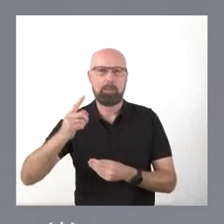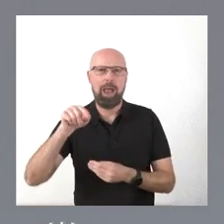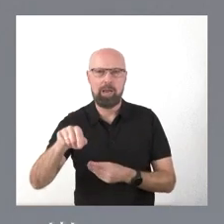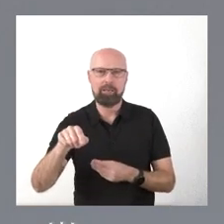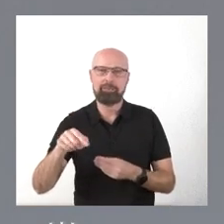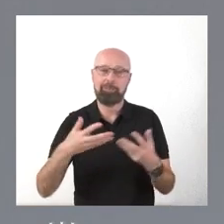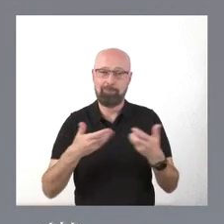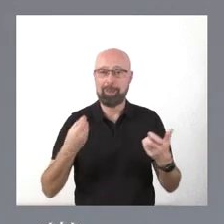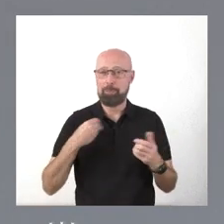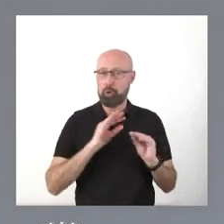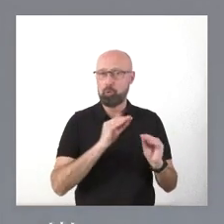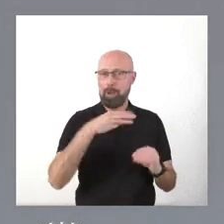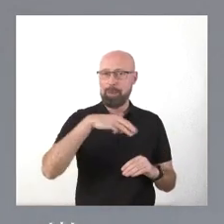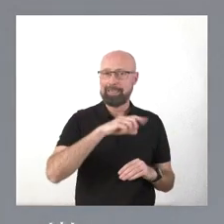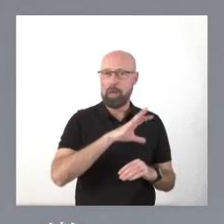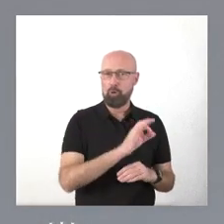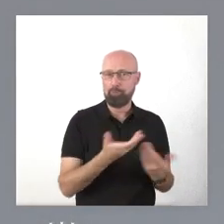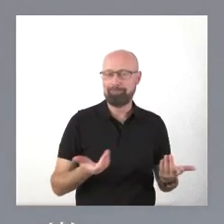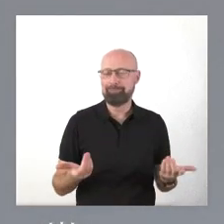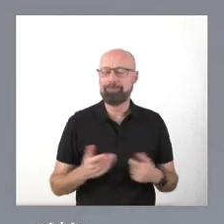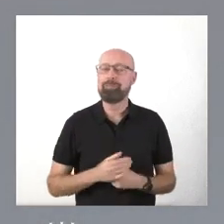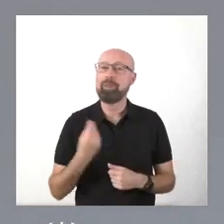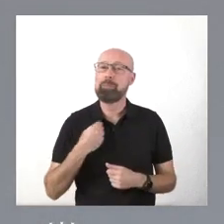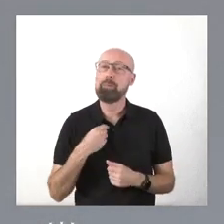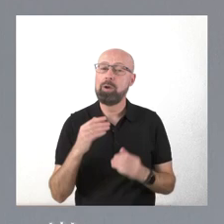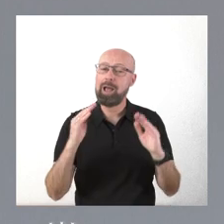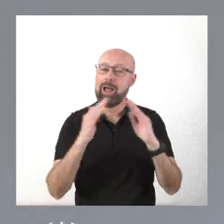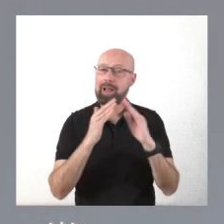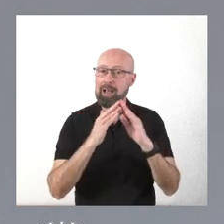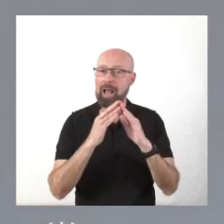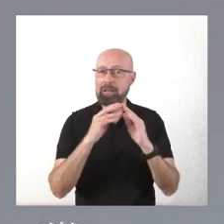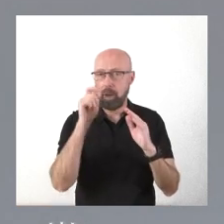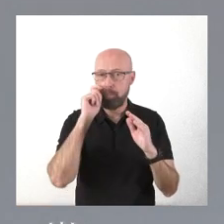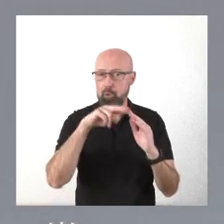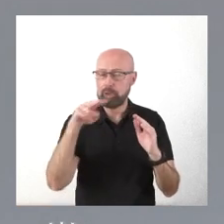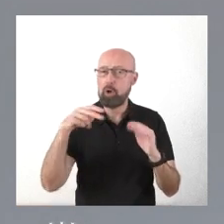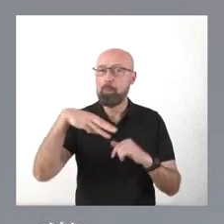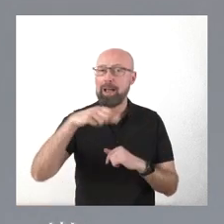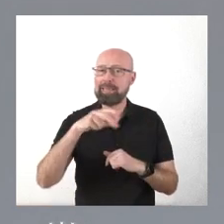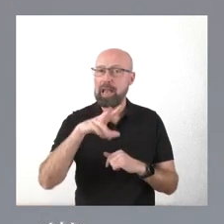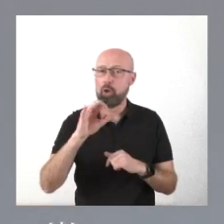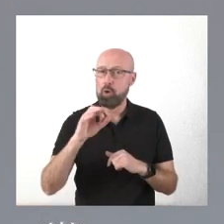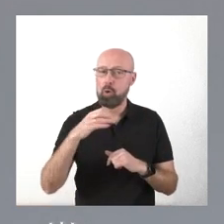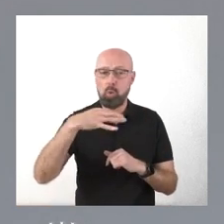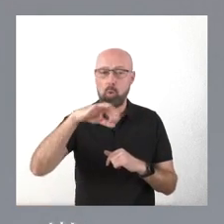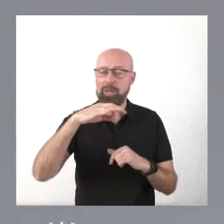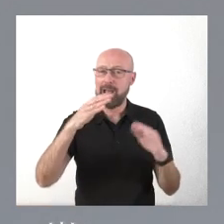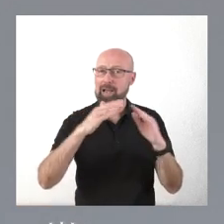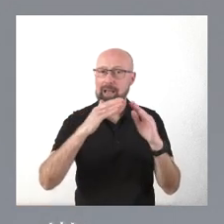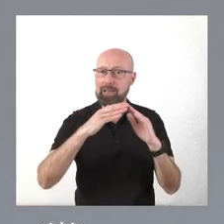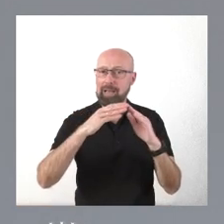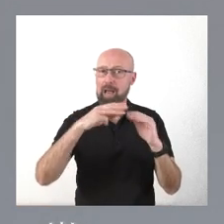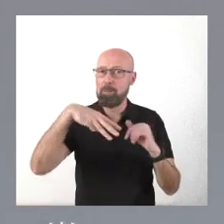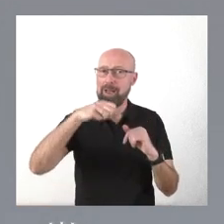del expediente de declaración de BID de la Casa Museo de Antonio Machado, que es la única casa de Machado que se